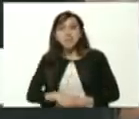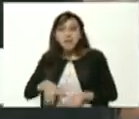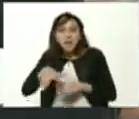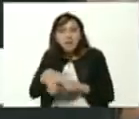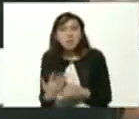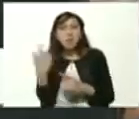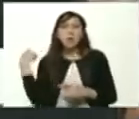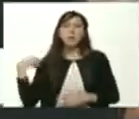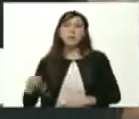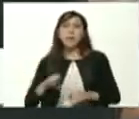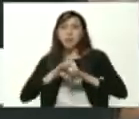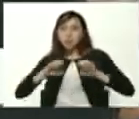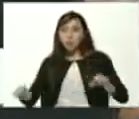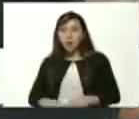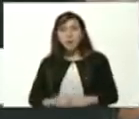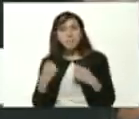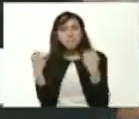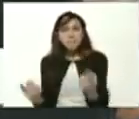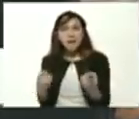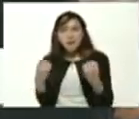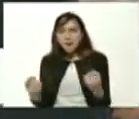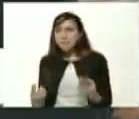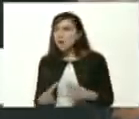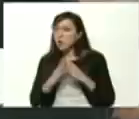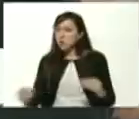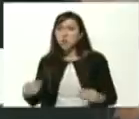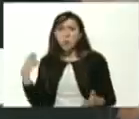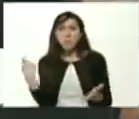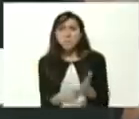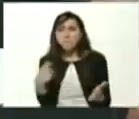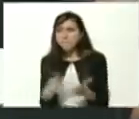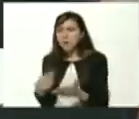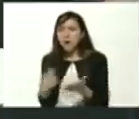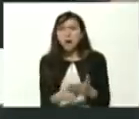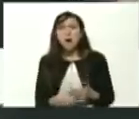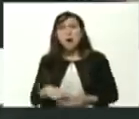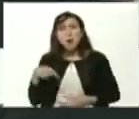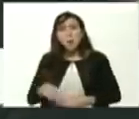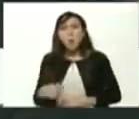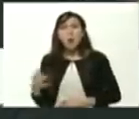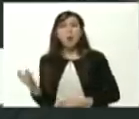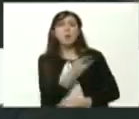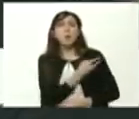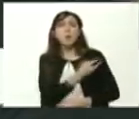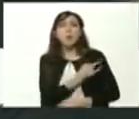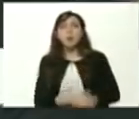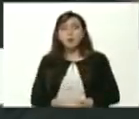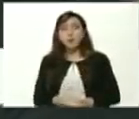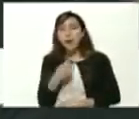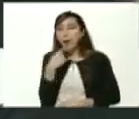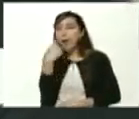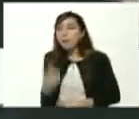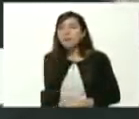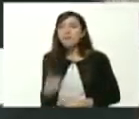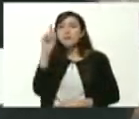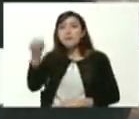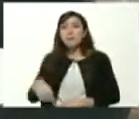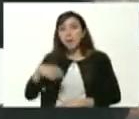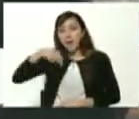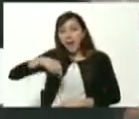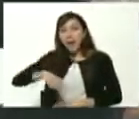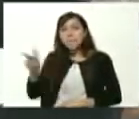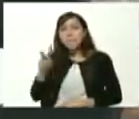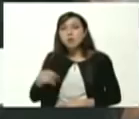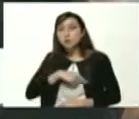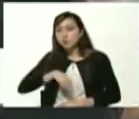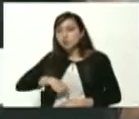como el capitalismo ha privatizado poco a poco la educación universitaria hoy le podemos decir que acá en Venezuela